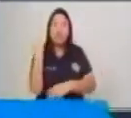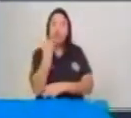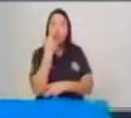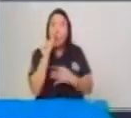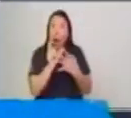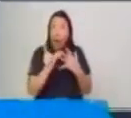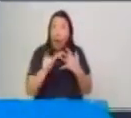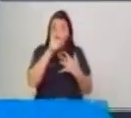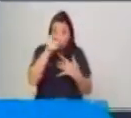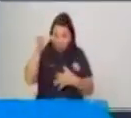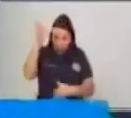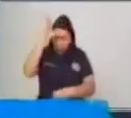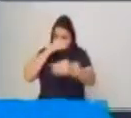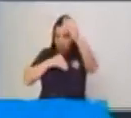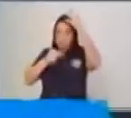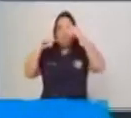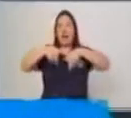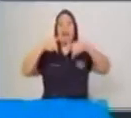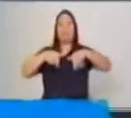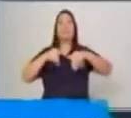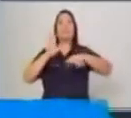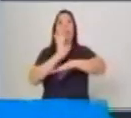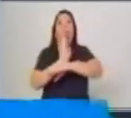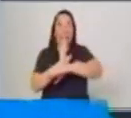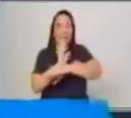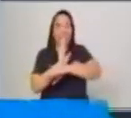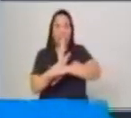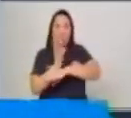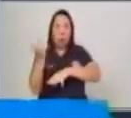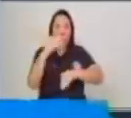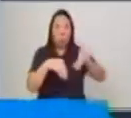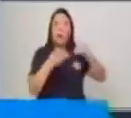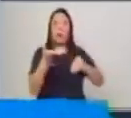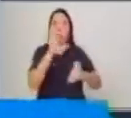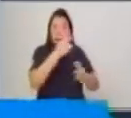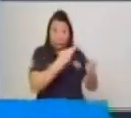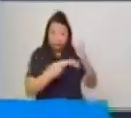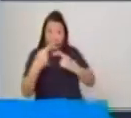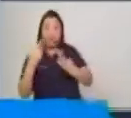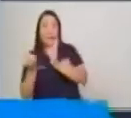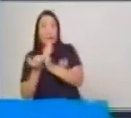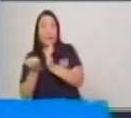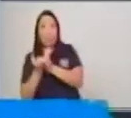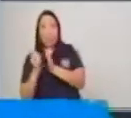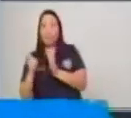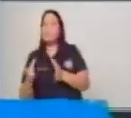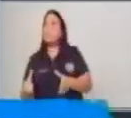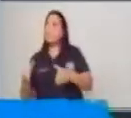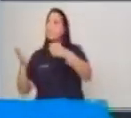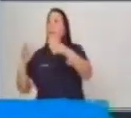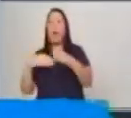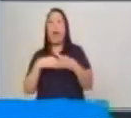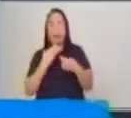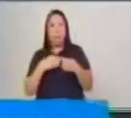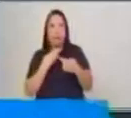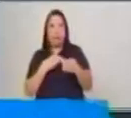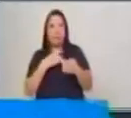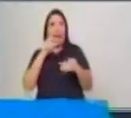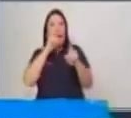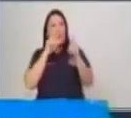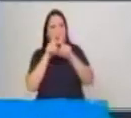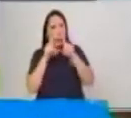porque vamos a ir juntando ahí nuestras actividades que hacemos a diario. Entonces, necesito que tengan a la mano su cuaderno, hojas,